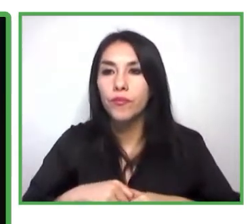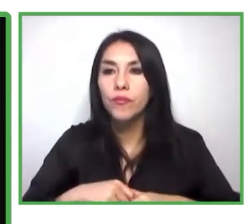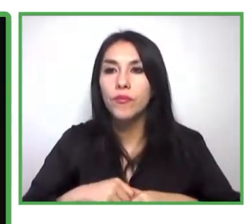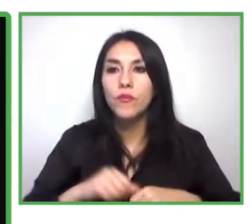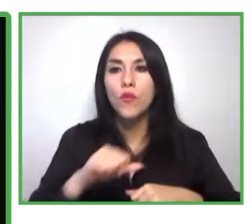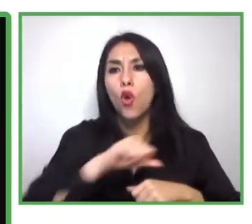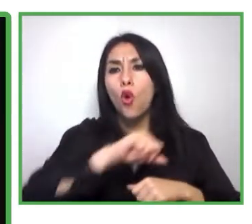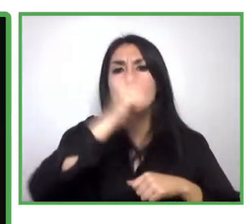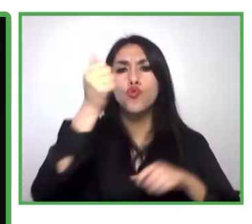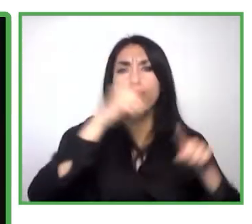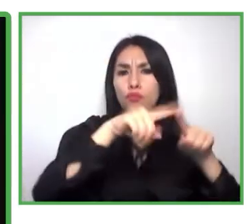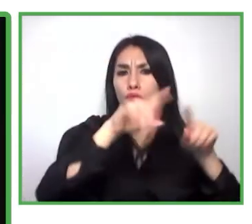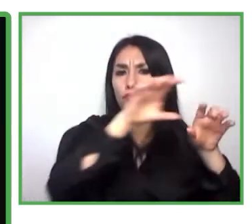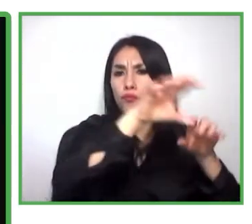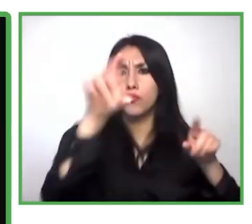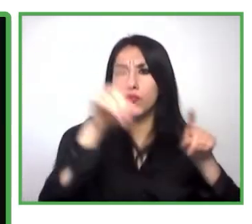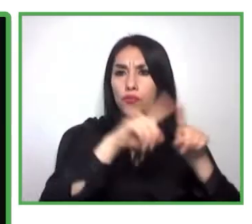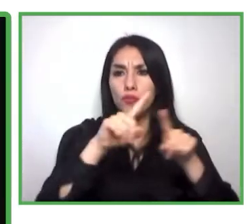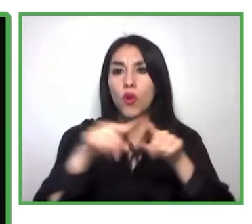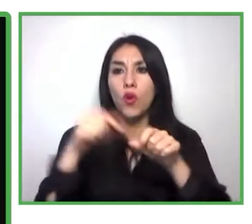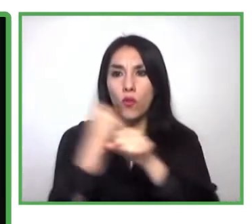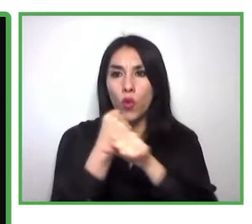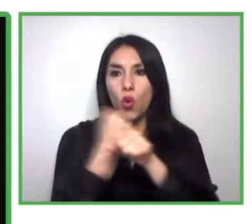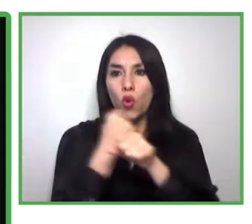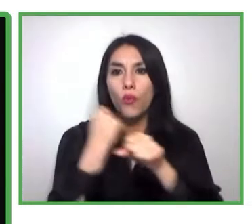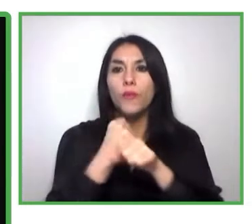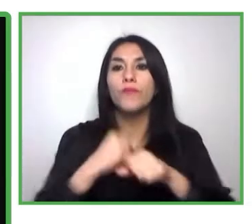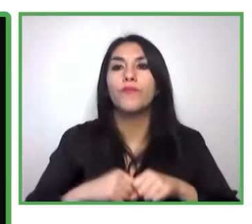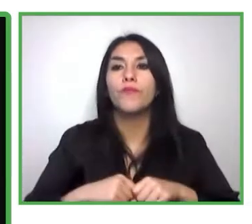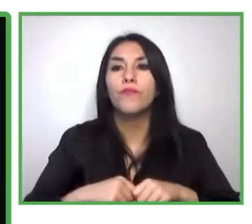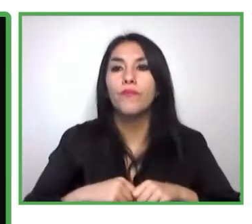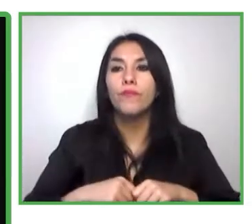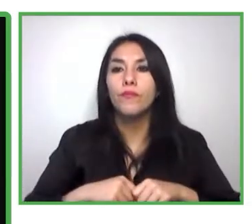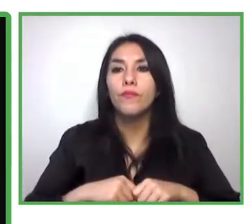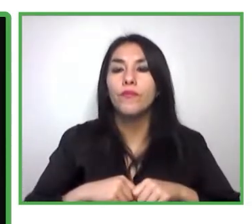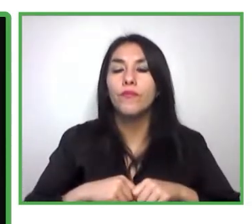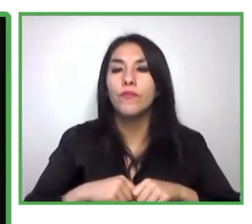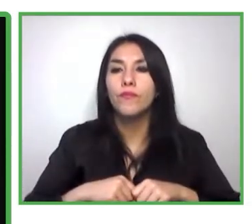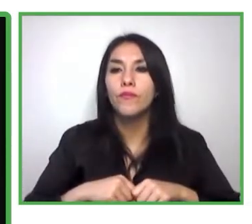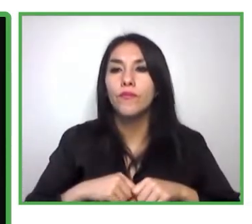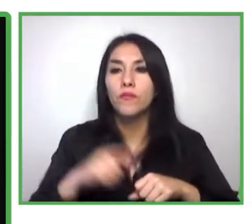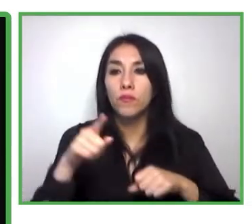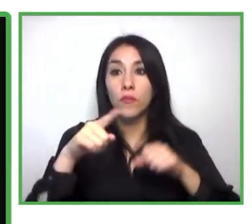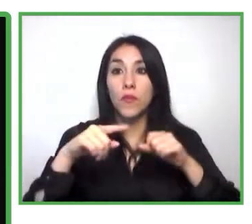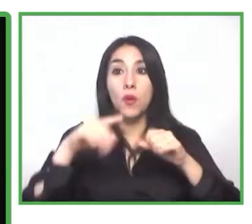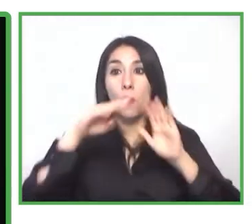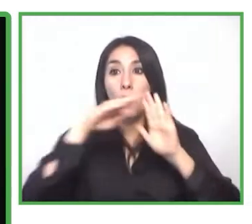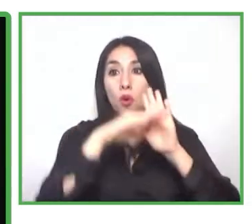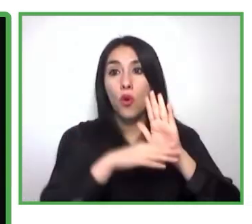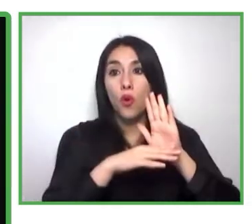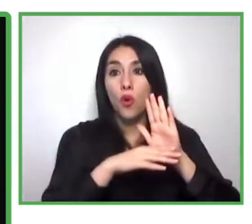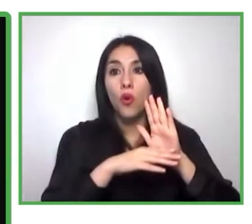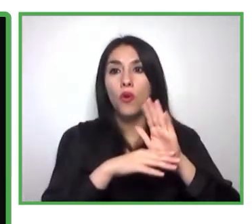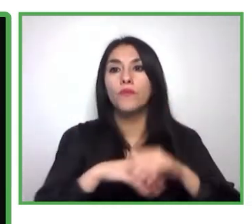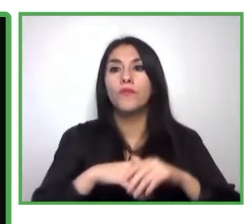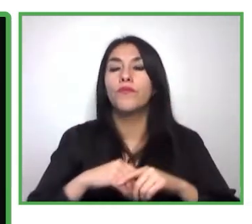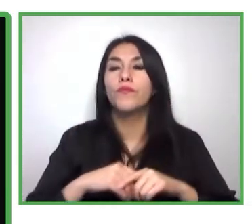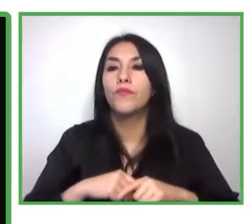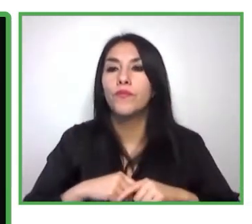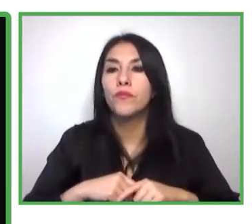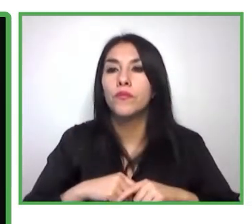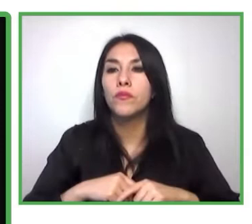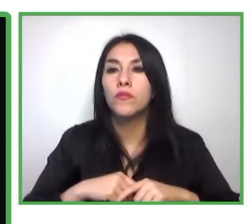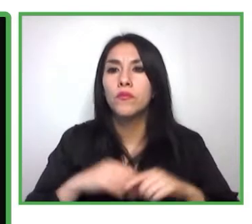que requieren perfiles muchísimos más elevados, y por momentos se tendrá que pensar que solamente las personas con discapacidad pueden ocupar puestos de entrada.